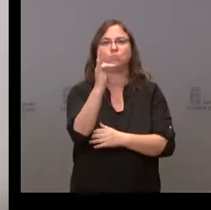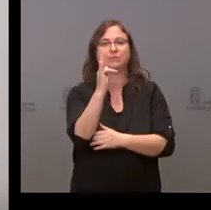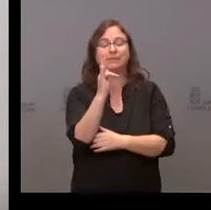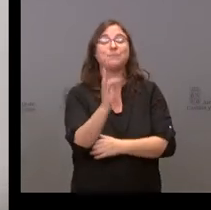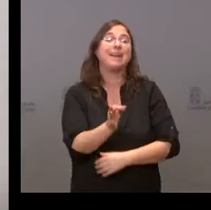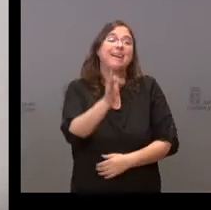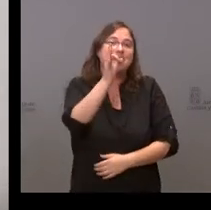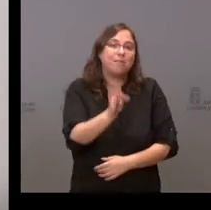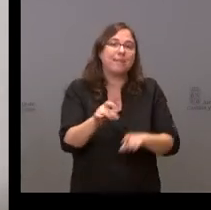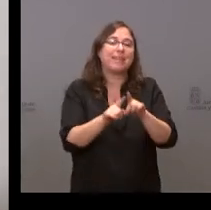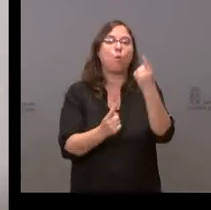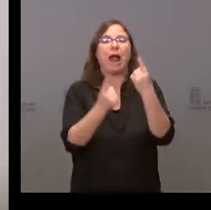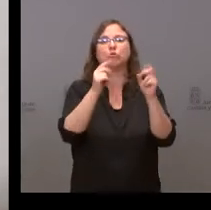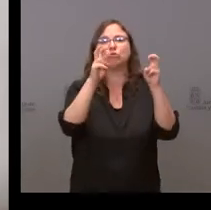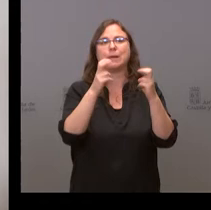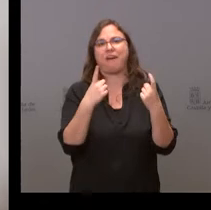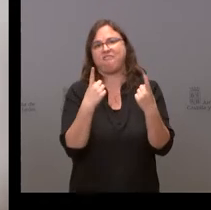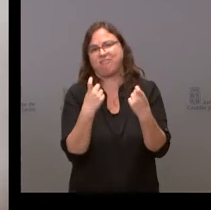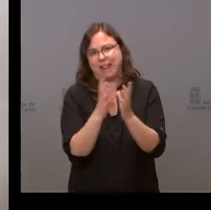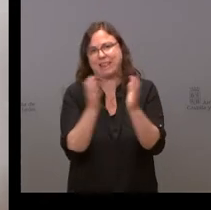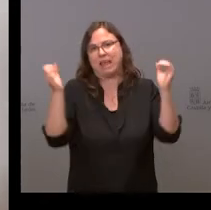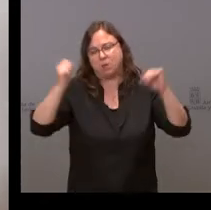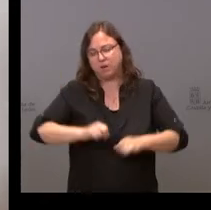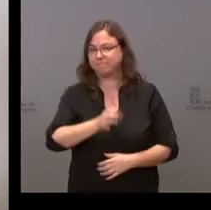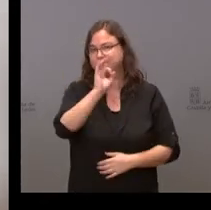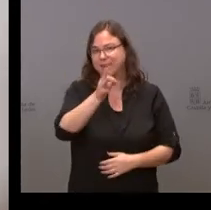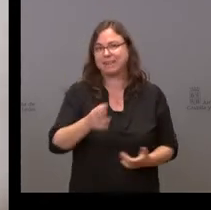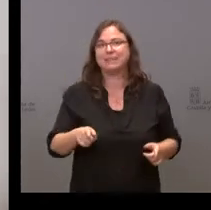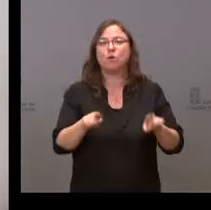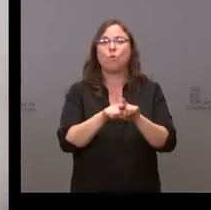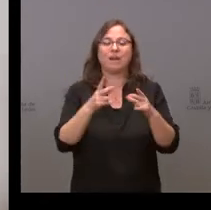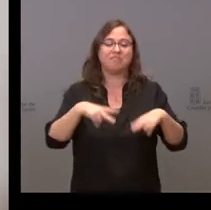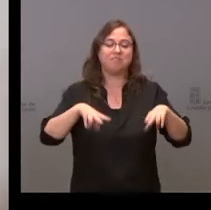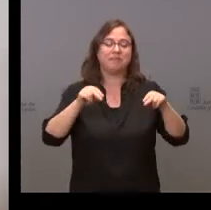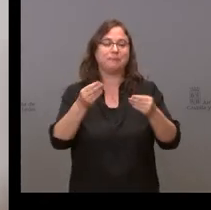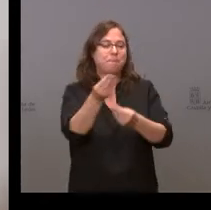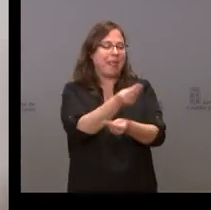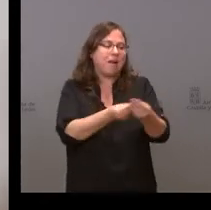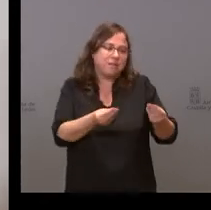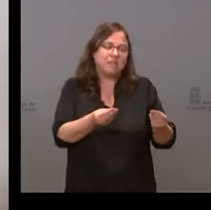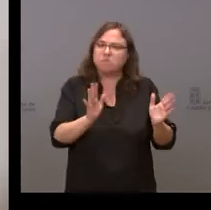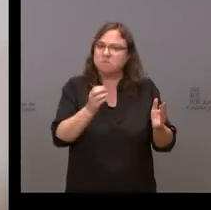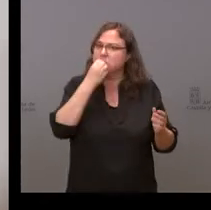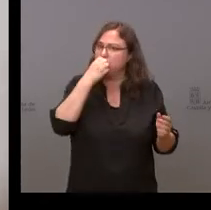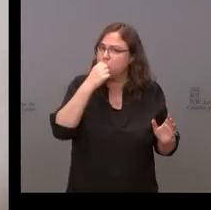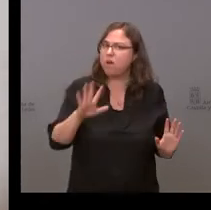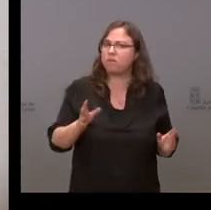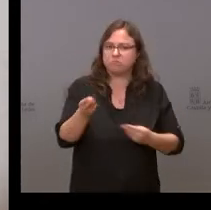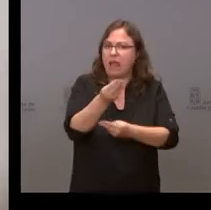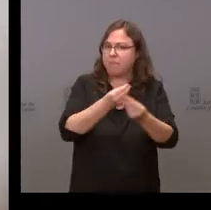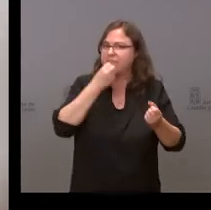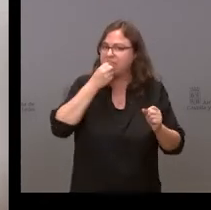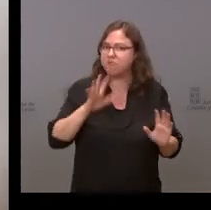hemos concretado en algunos aspectos, nos vamos con un tono general de buen ambiente, así se ha reconocido